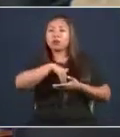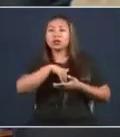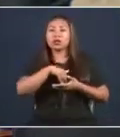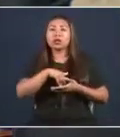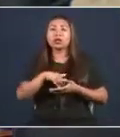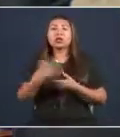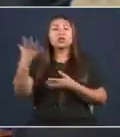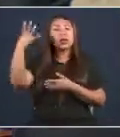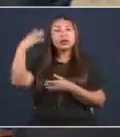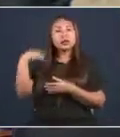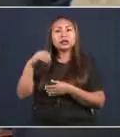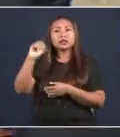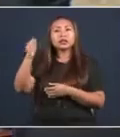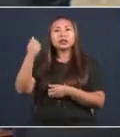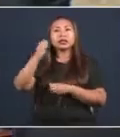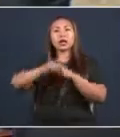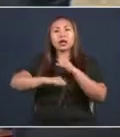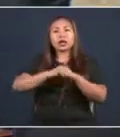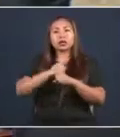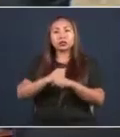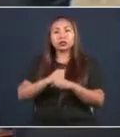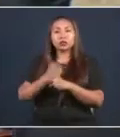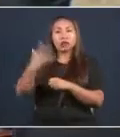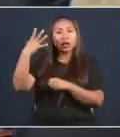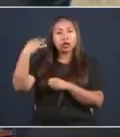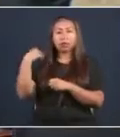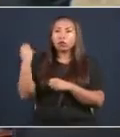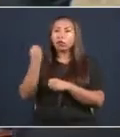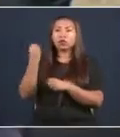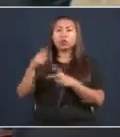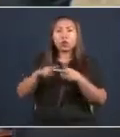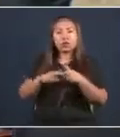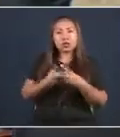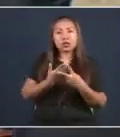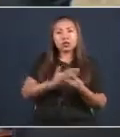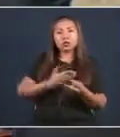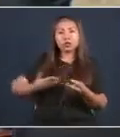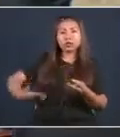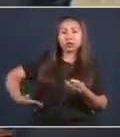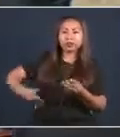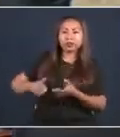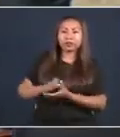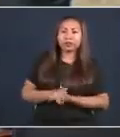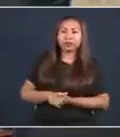antes que llegara a la presidencia. Cuando repartía pavipollo en San Miguelito.